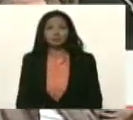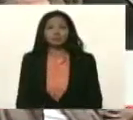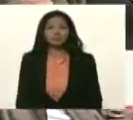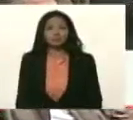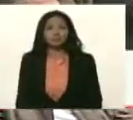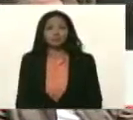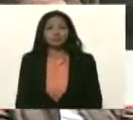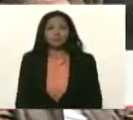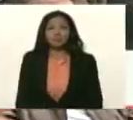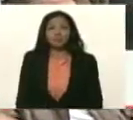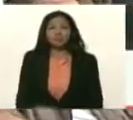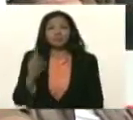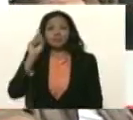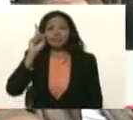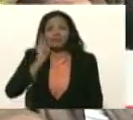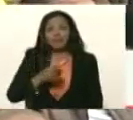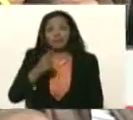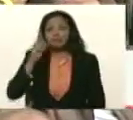tiene que tener mucha creatividad